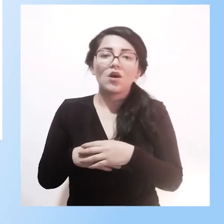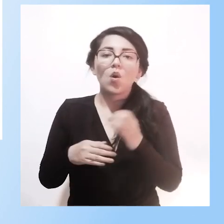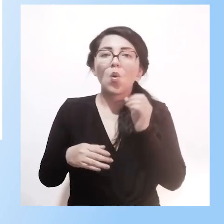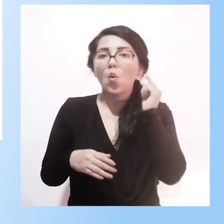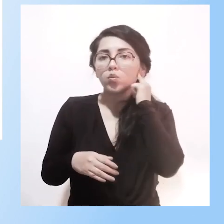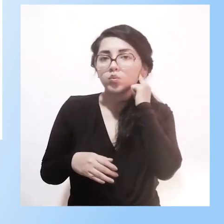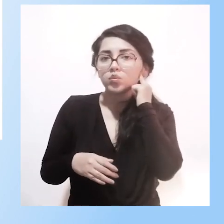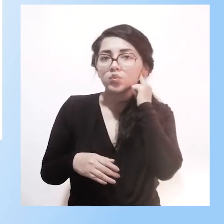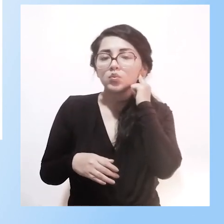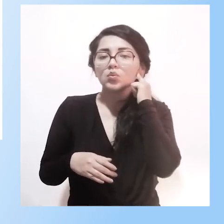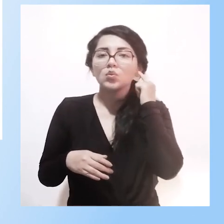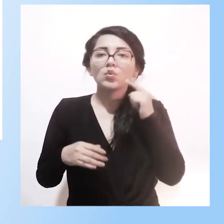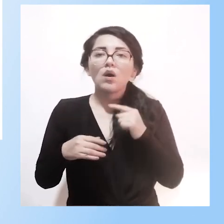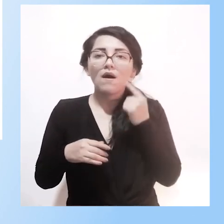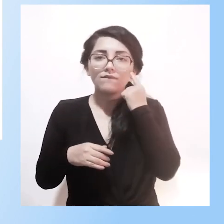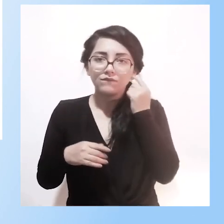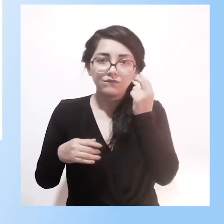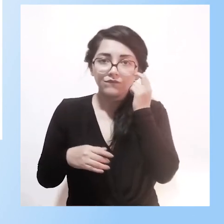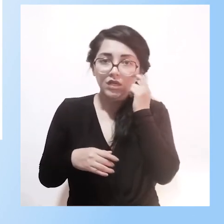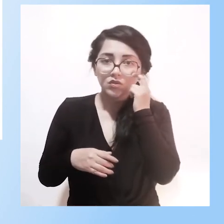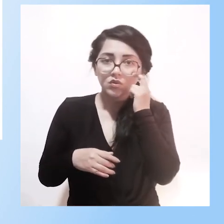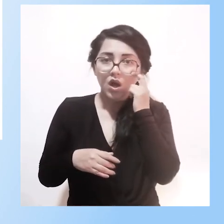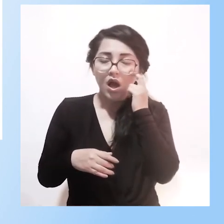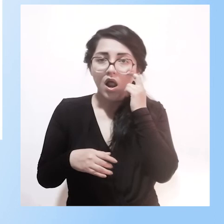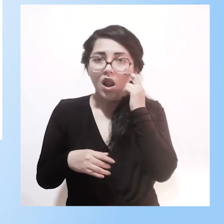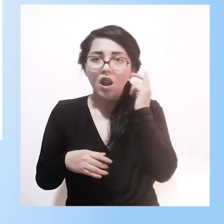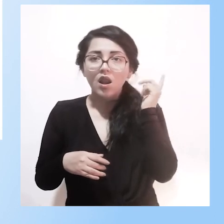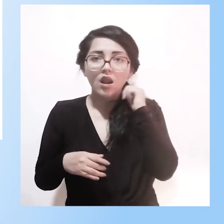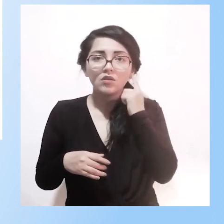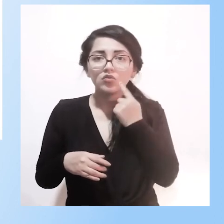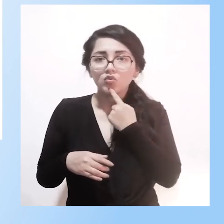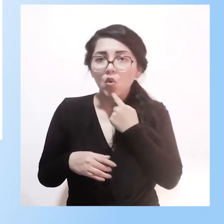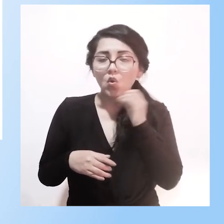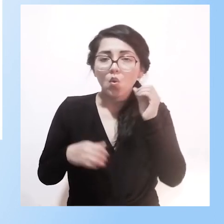auditiva, discapacidad visual, en psicosis y autismo,